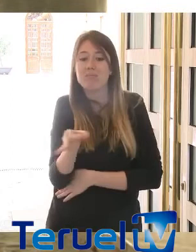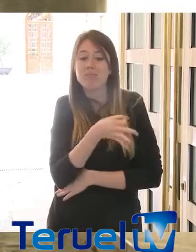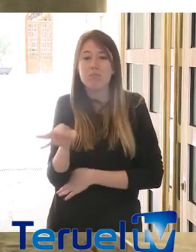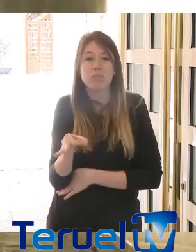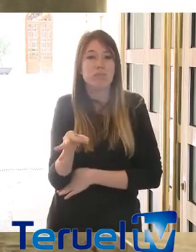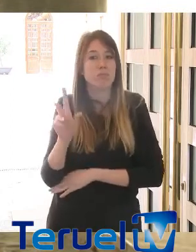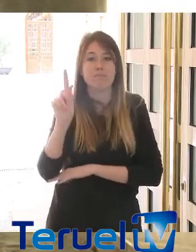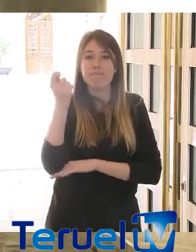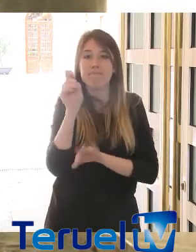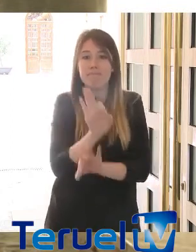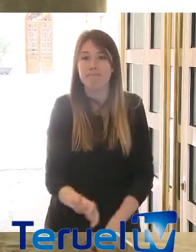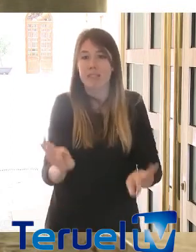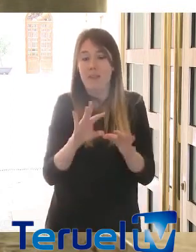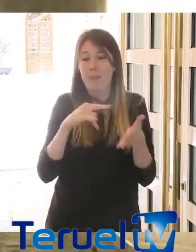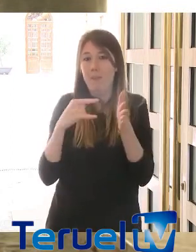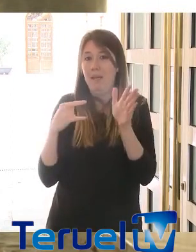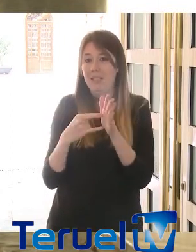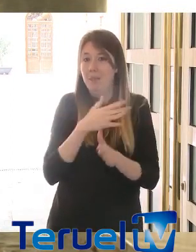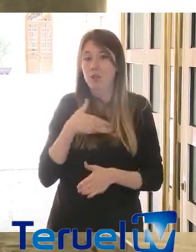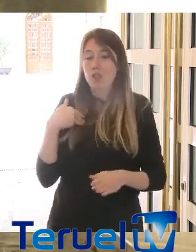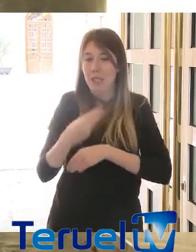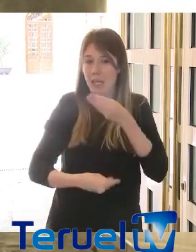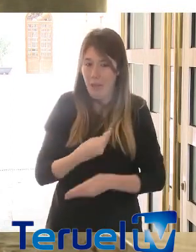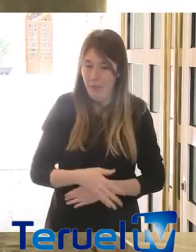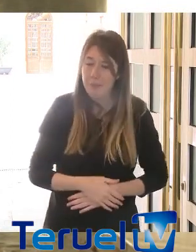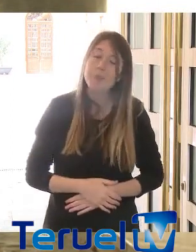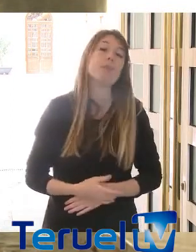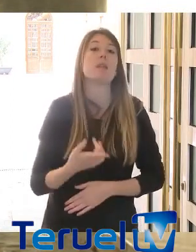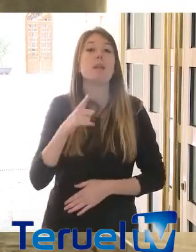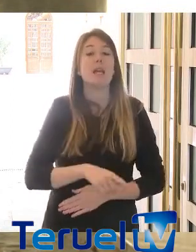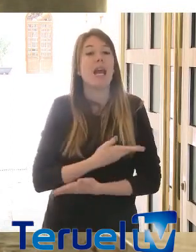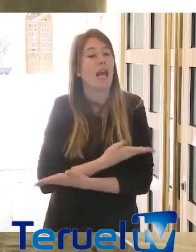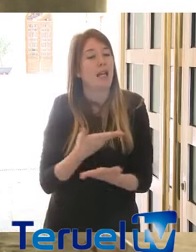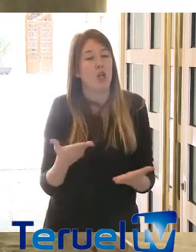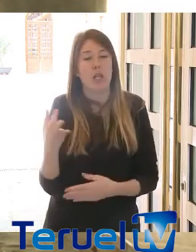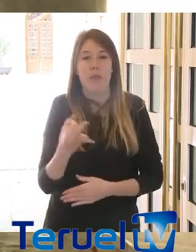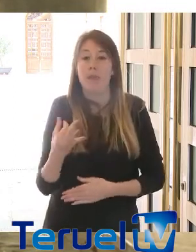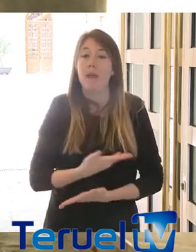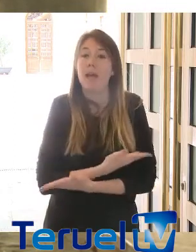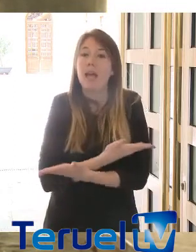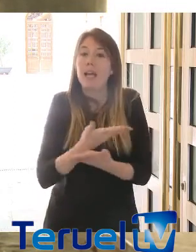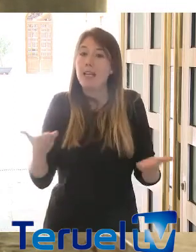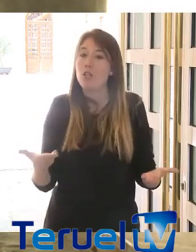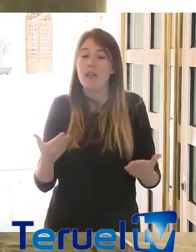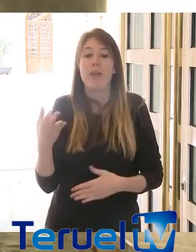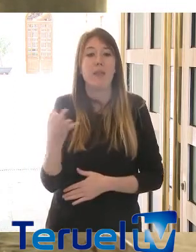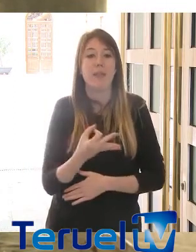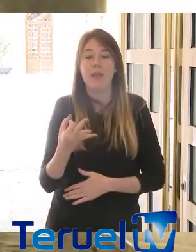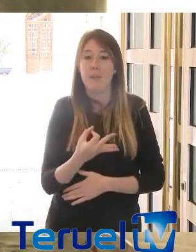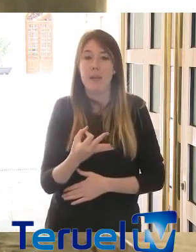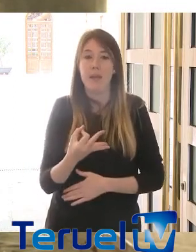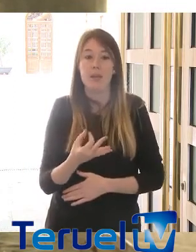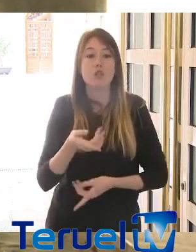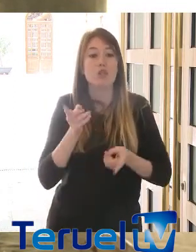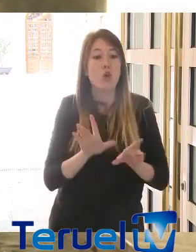en los planteamientos que al respecto se quieran hacer y, por supuesto, con generosidad. Con la generosidad que debe presidir no